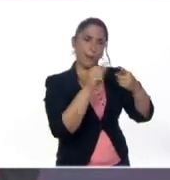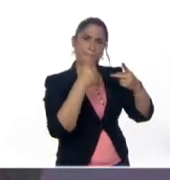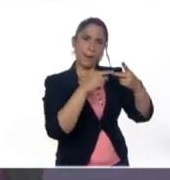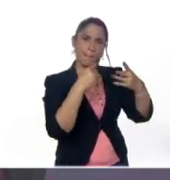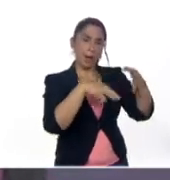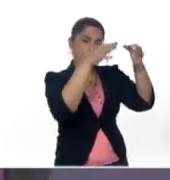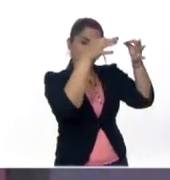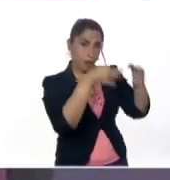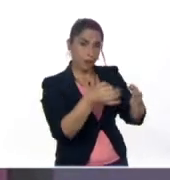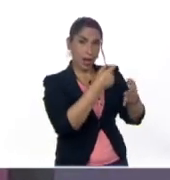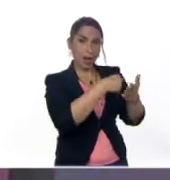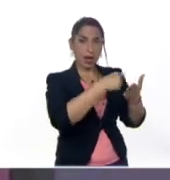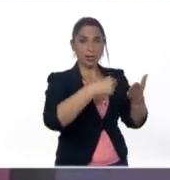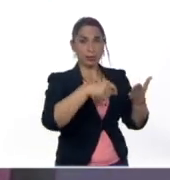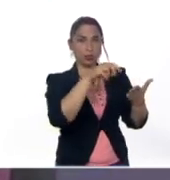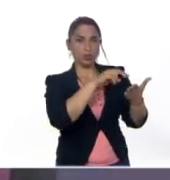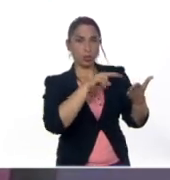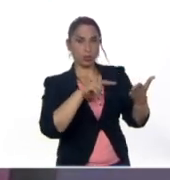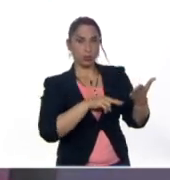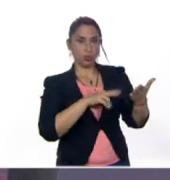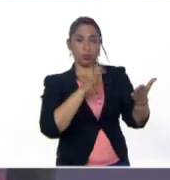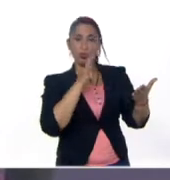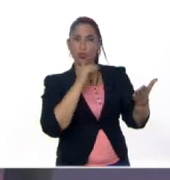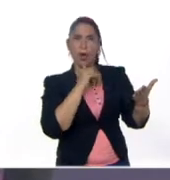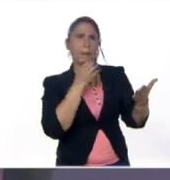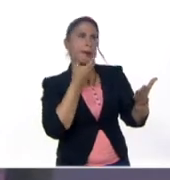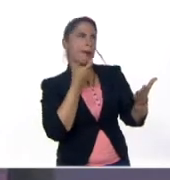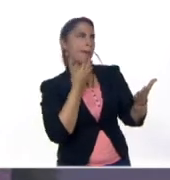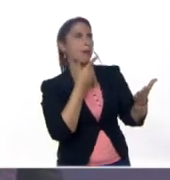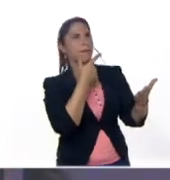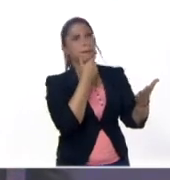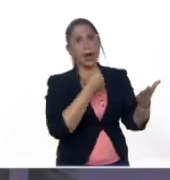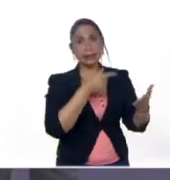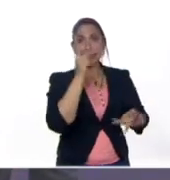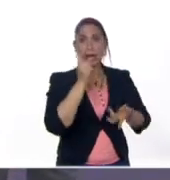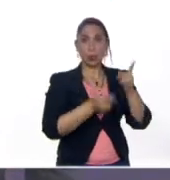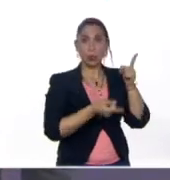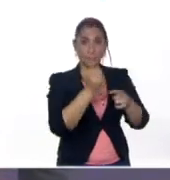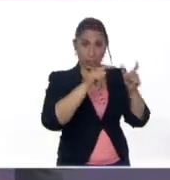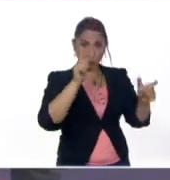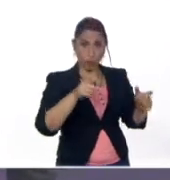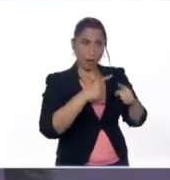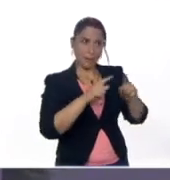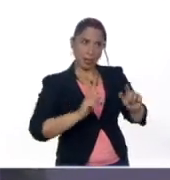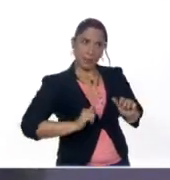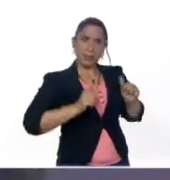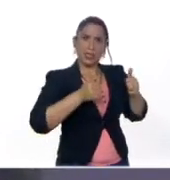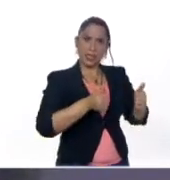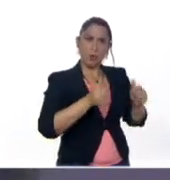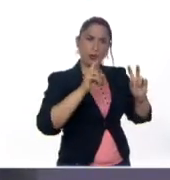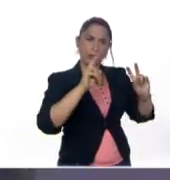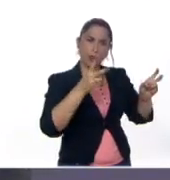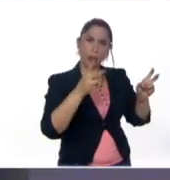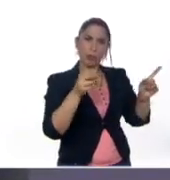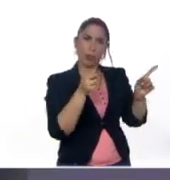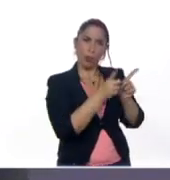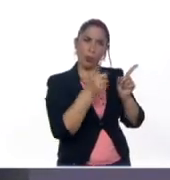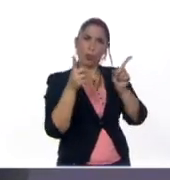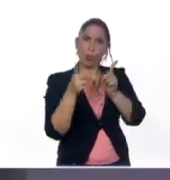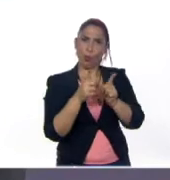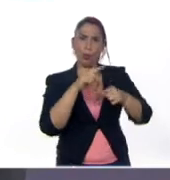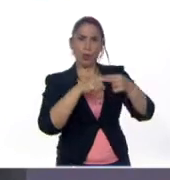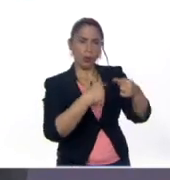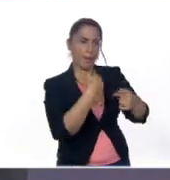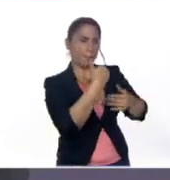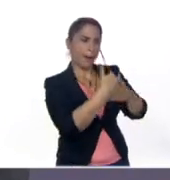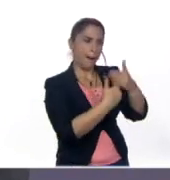formales de la escritura y de la lectura no es a lo mejor sencillo para algunos, pero empecemos con textos cortos y así poco a poco vamos